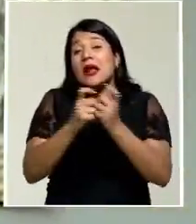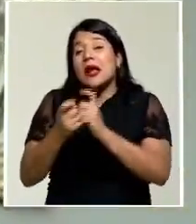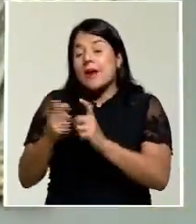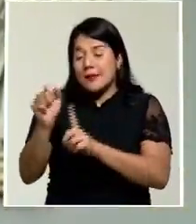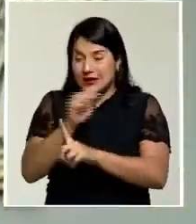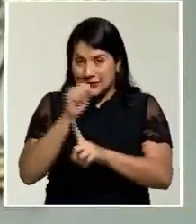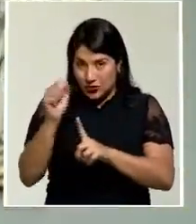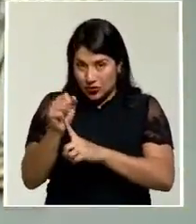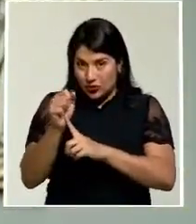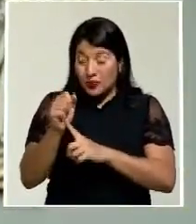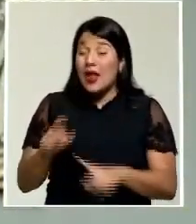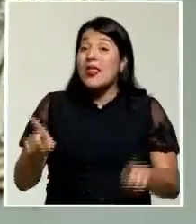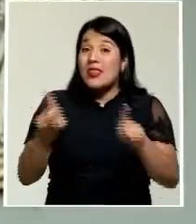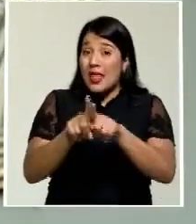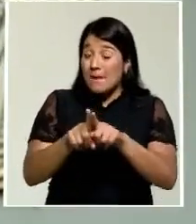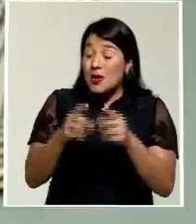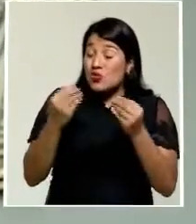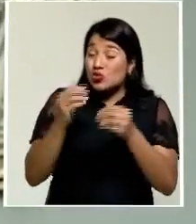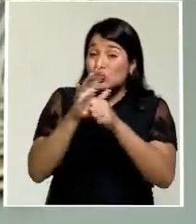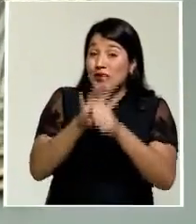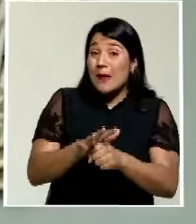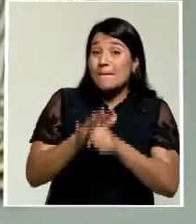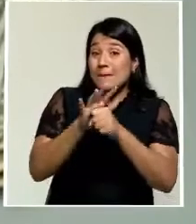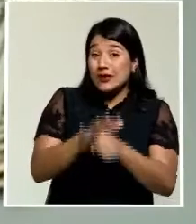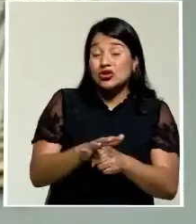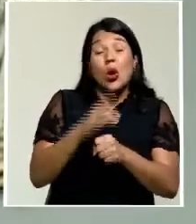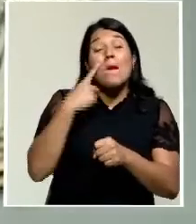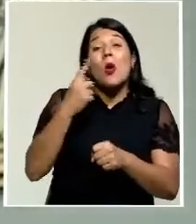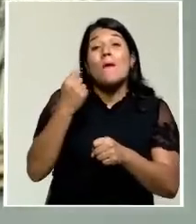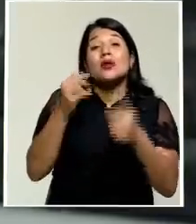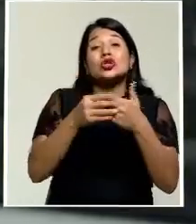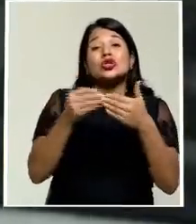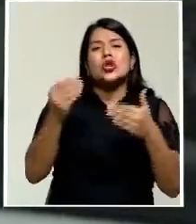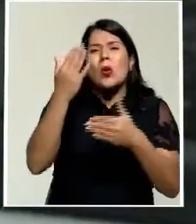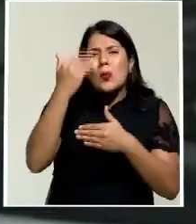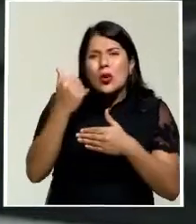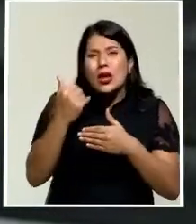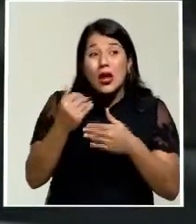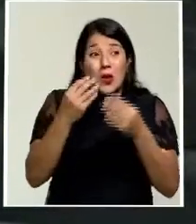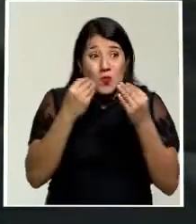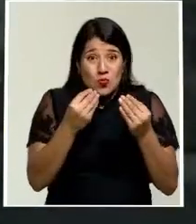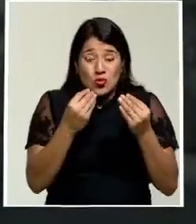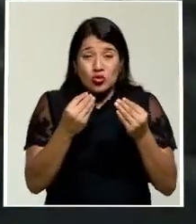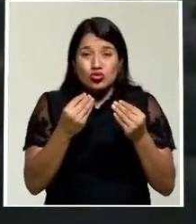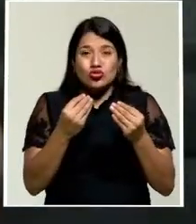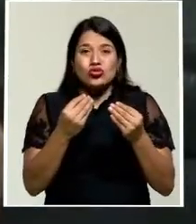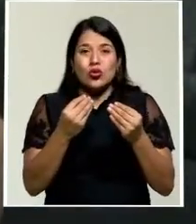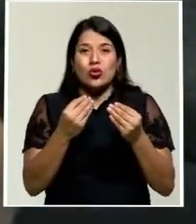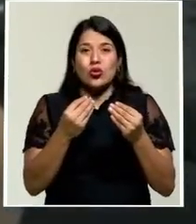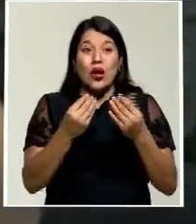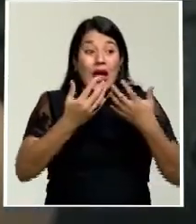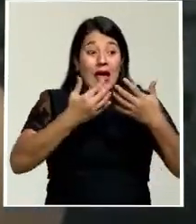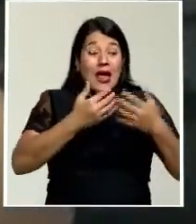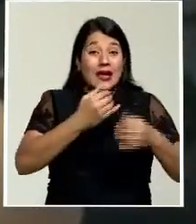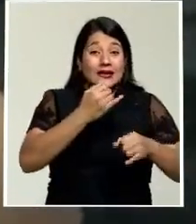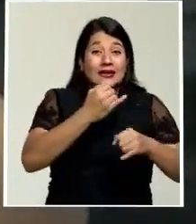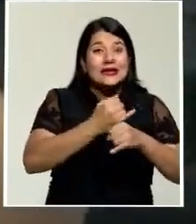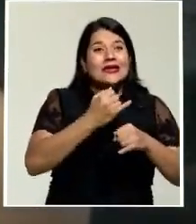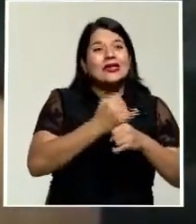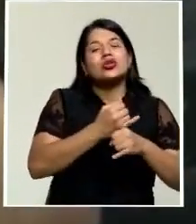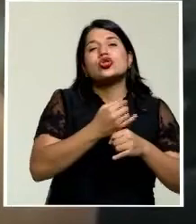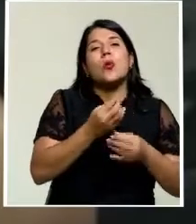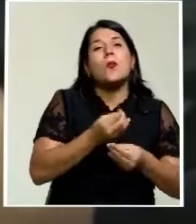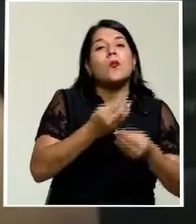argumentó que existe una fuerte presión al tipo de cambio debido a que hay mucha demanda de divisas por parte del sector público no bancario,